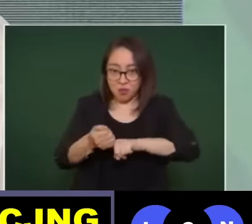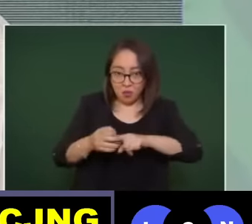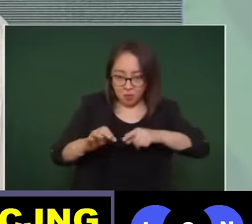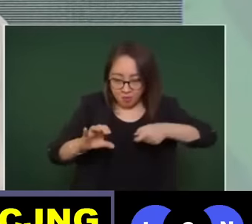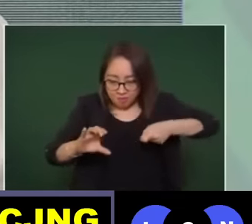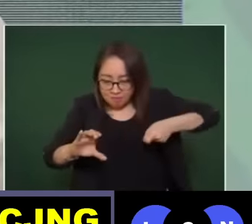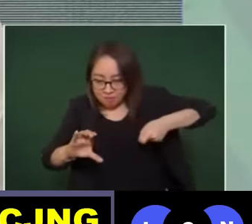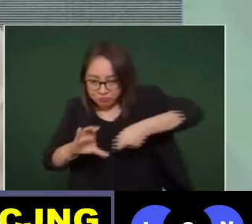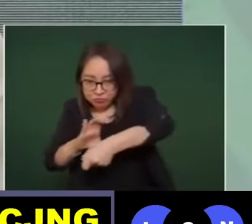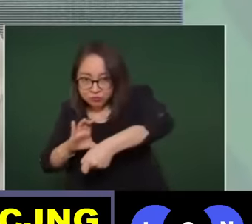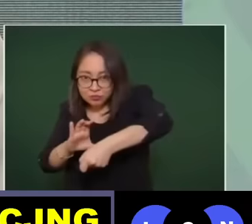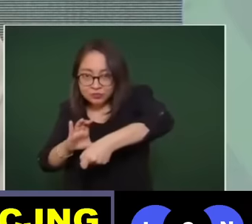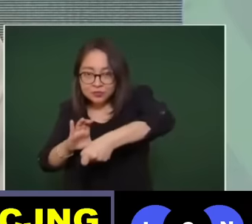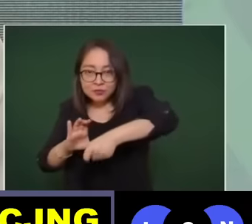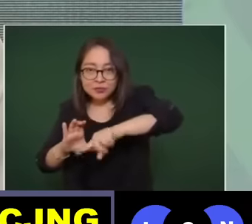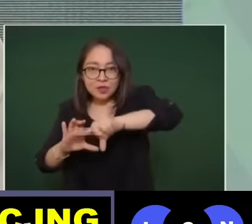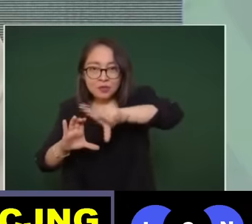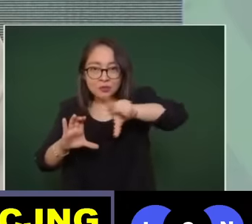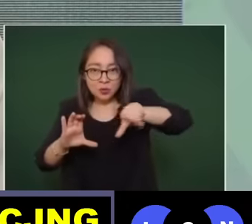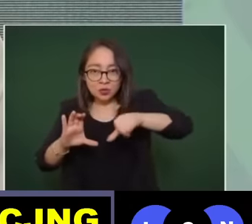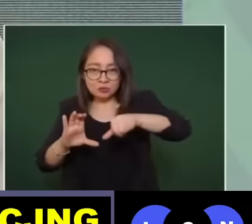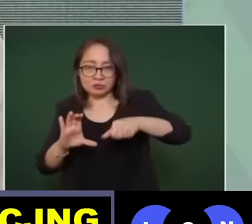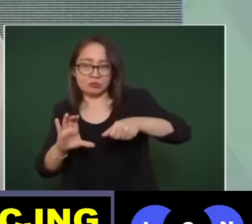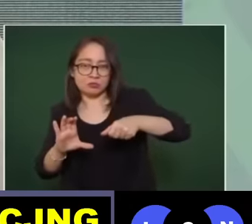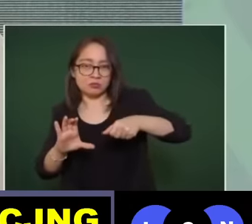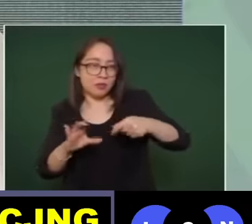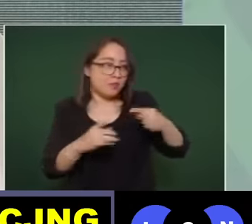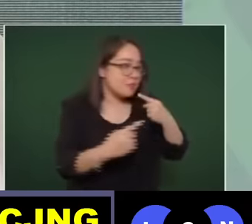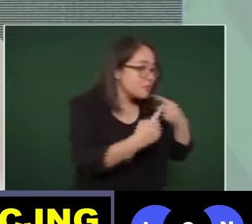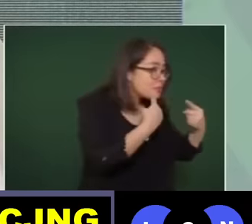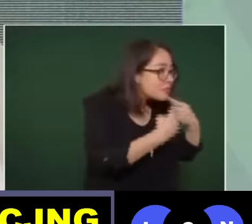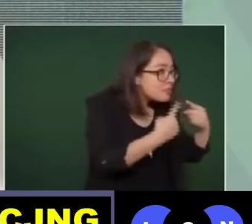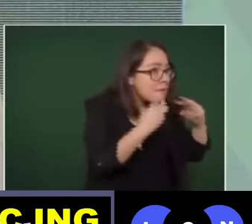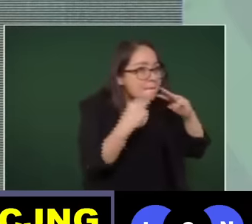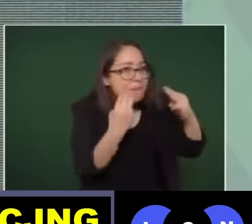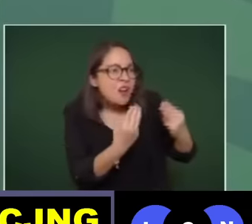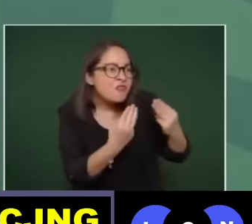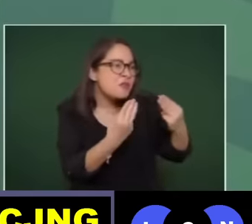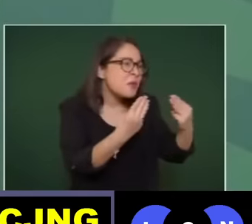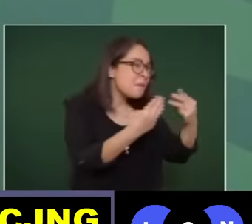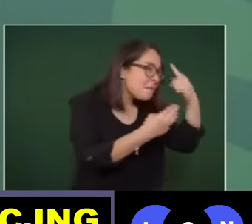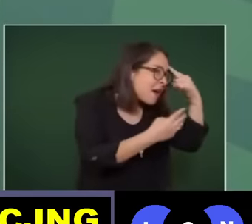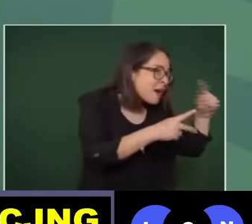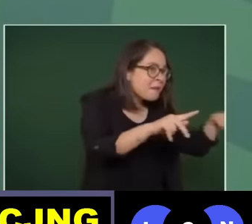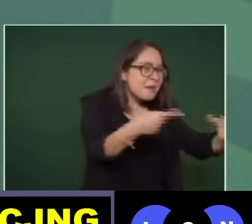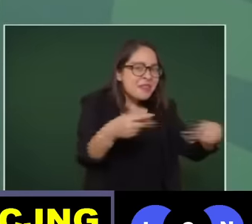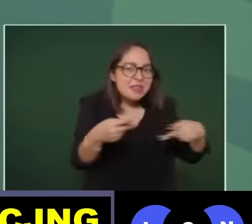de bandas organizadas huachicoleros